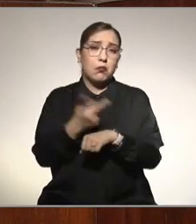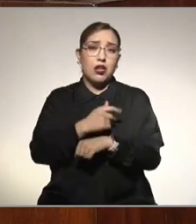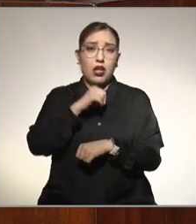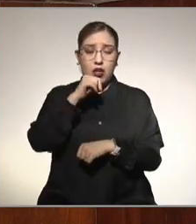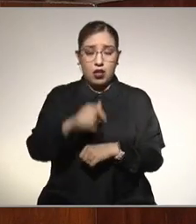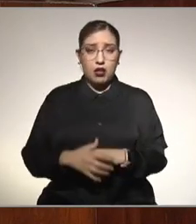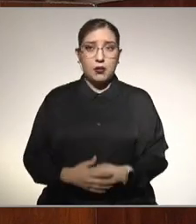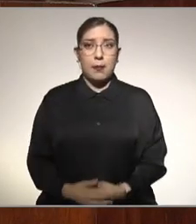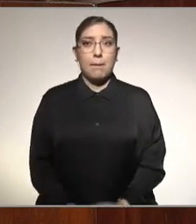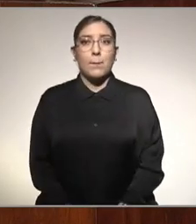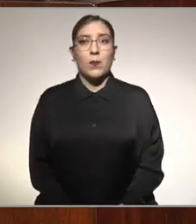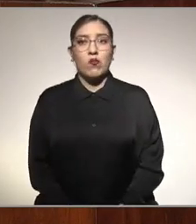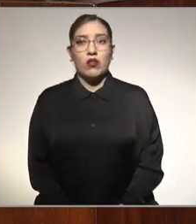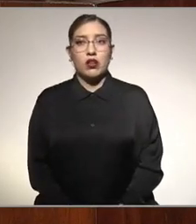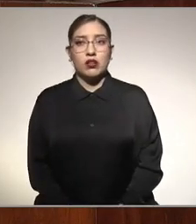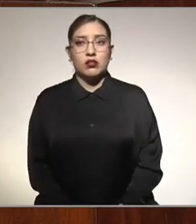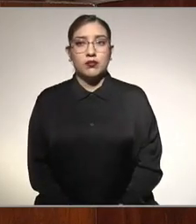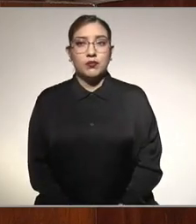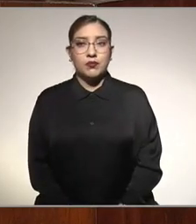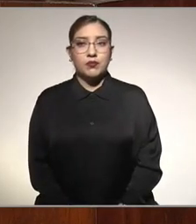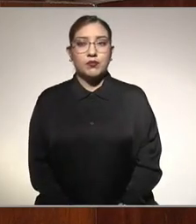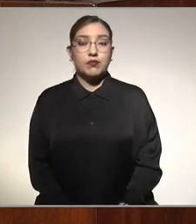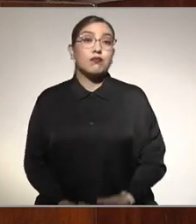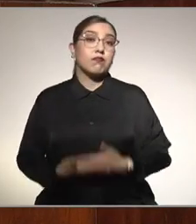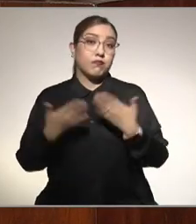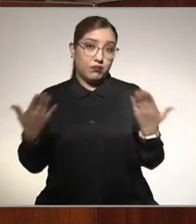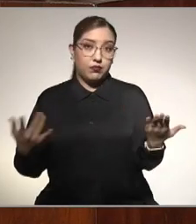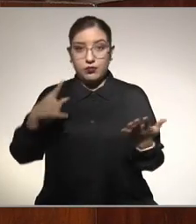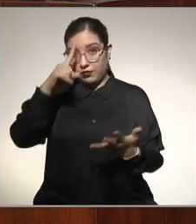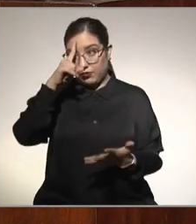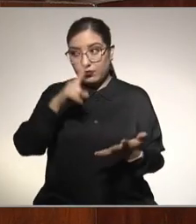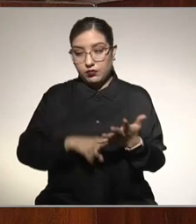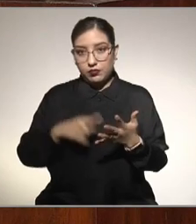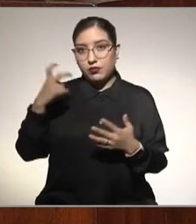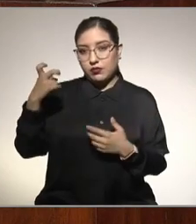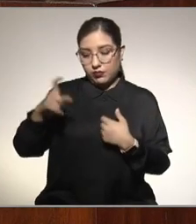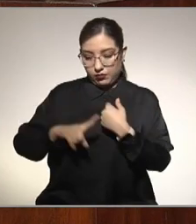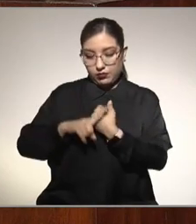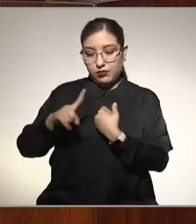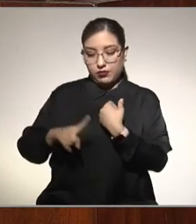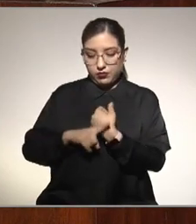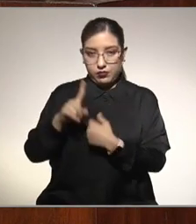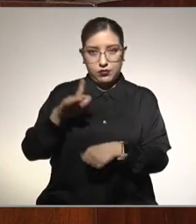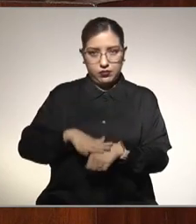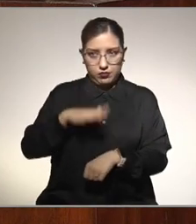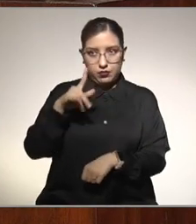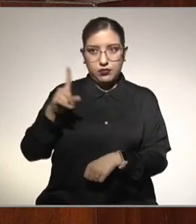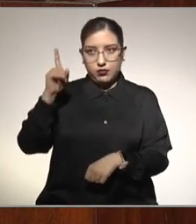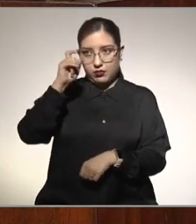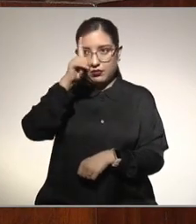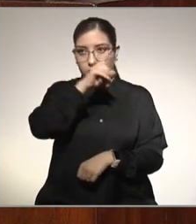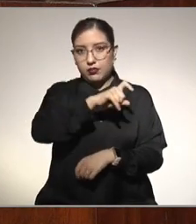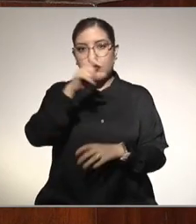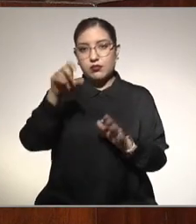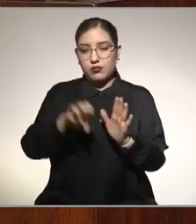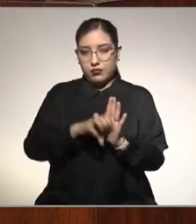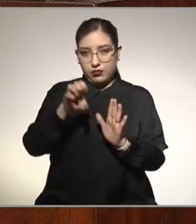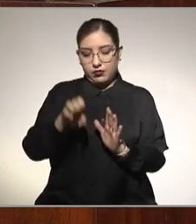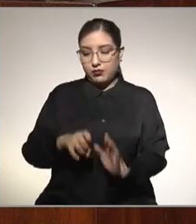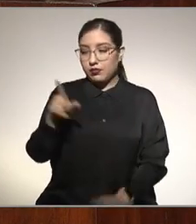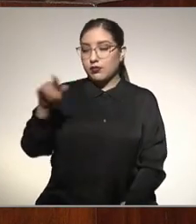En este momento se sabe que puede tener complicaciones muy importantes como mencionaba José Luis,